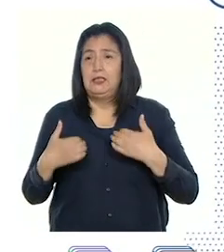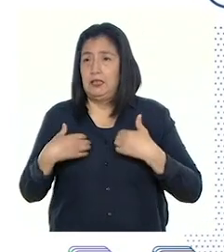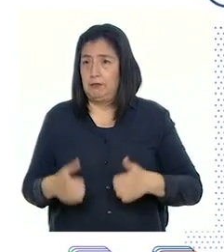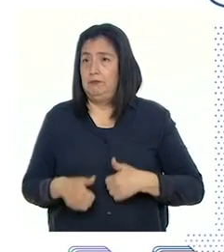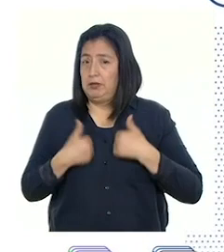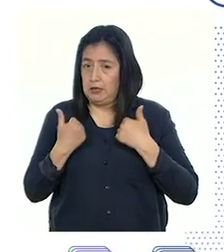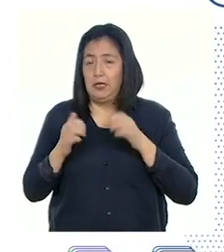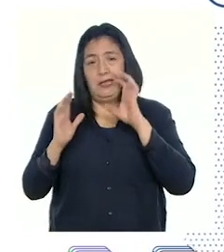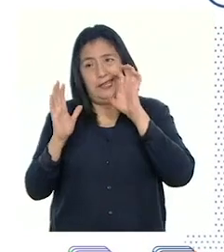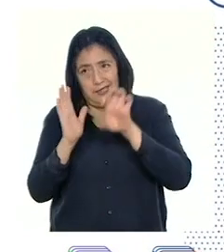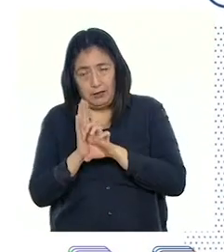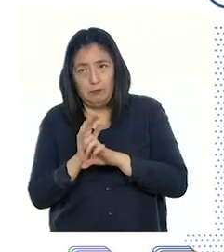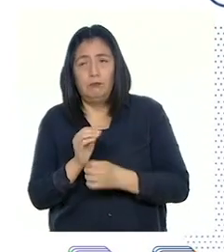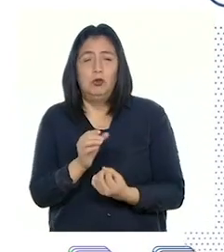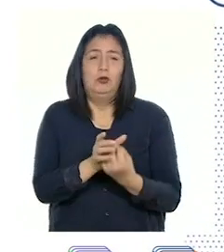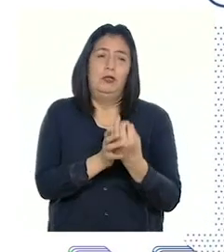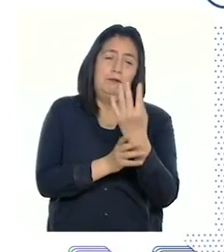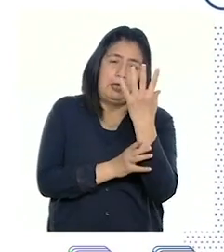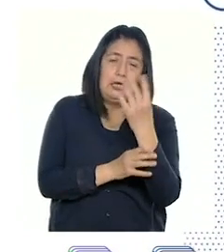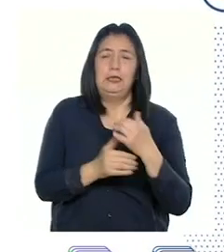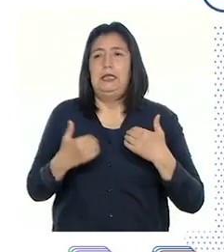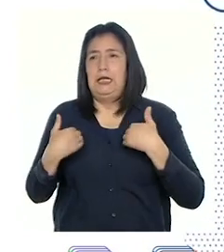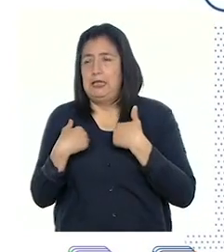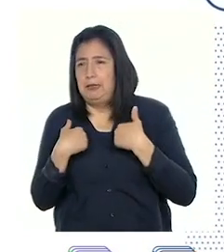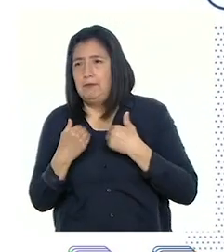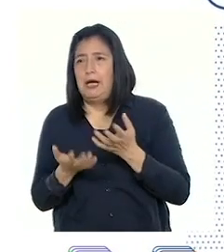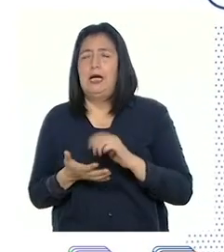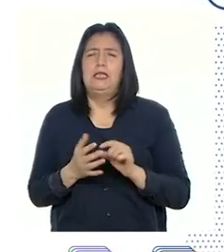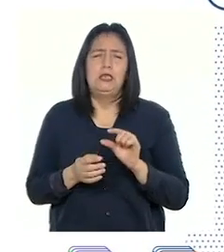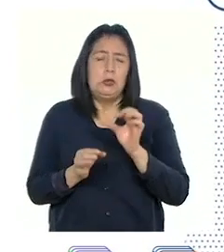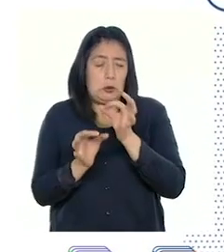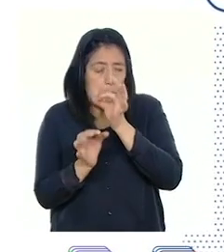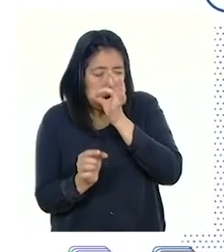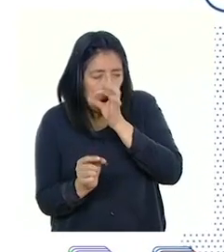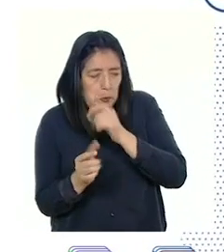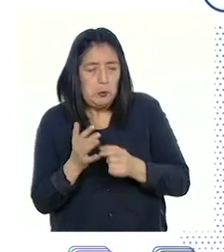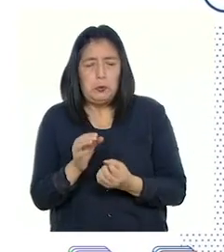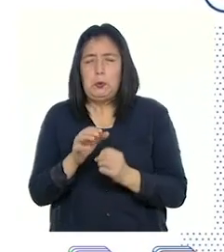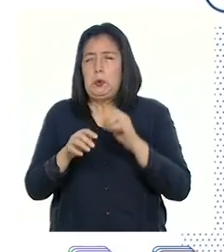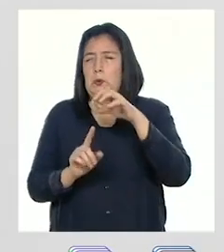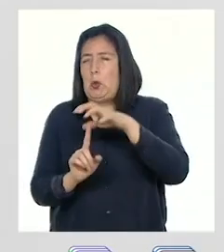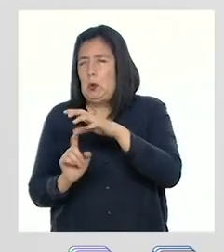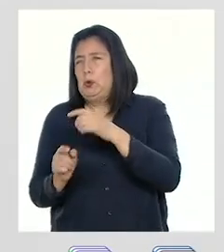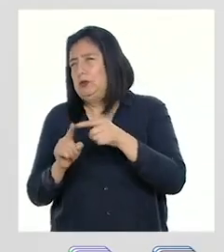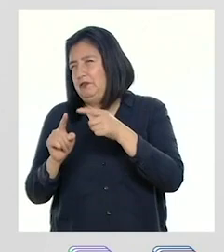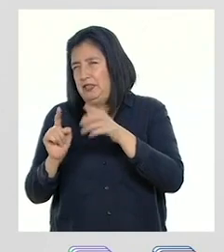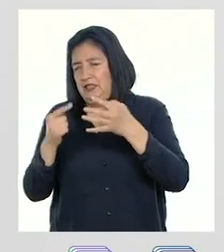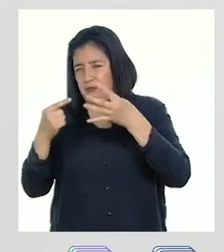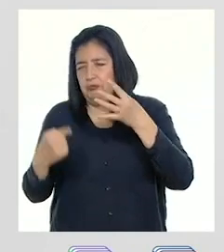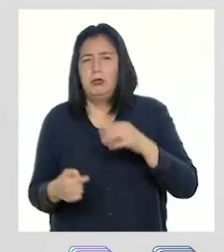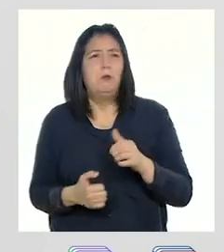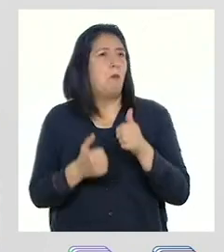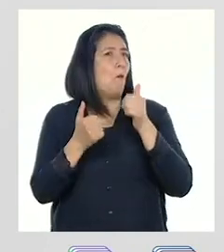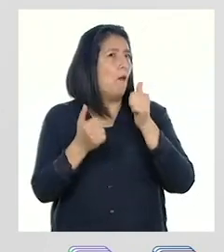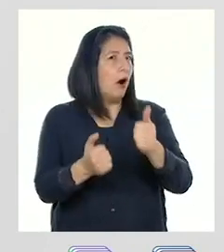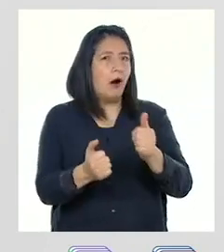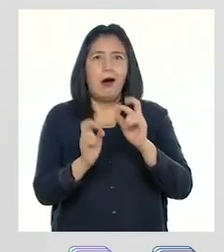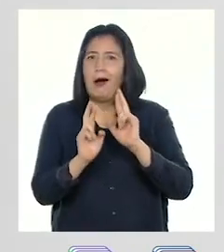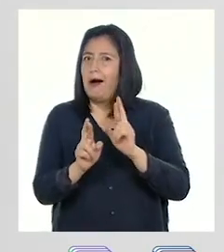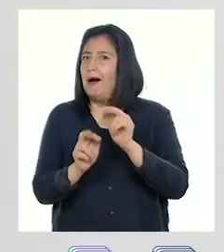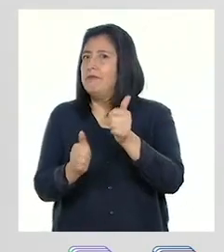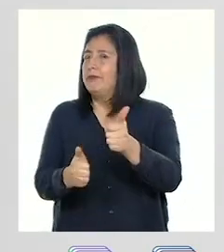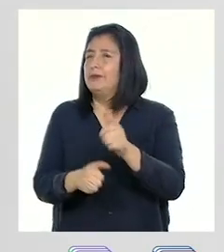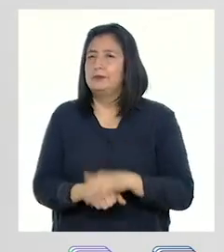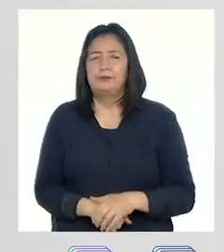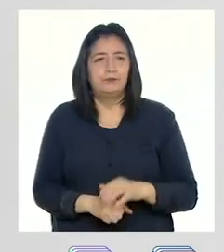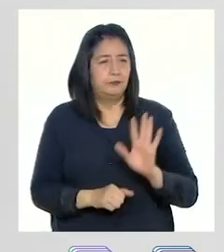tienen vida, por ejemplo, las plantas, los animales, los microorganismos, los hongos, entre otros. ¡Muy buenas respuestas!